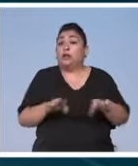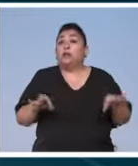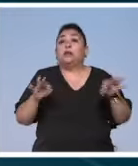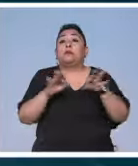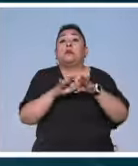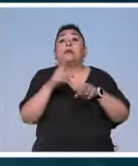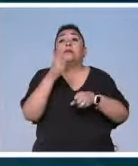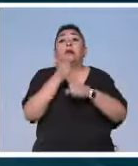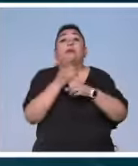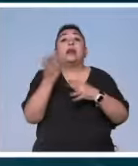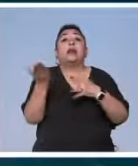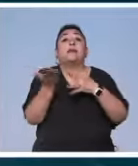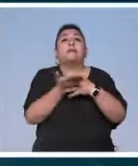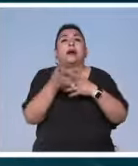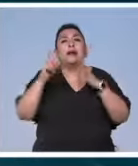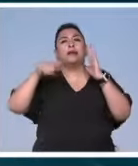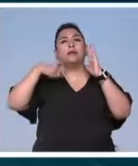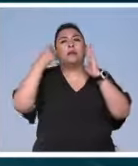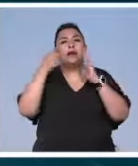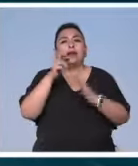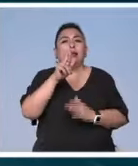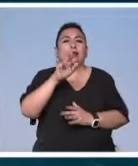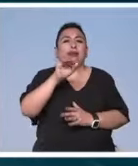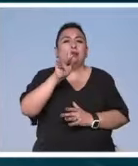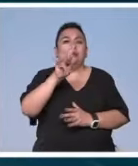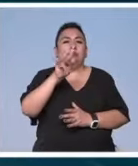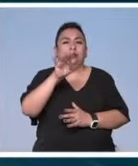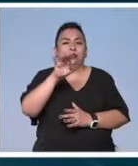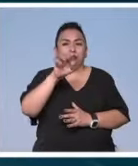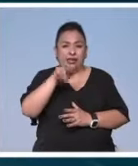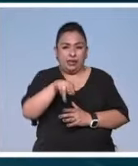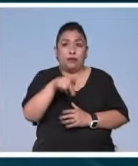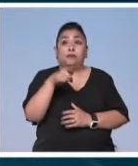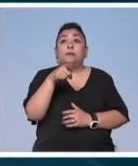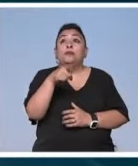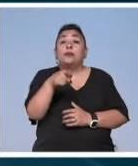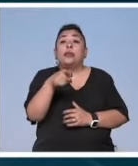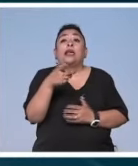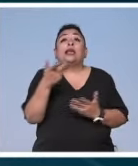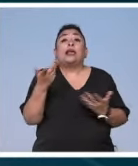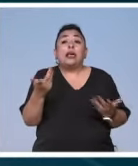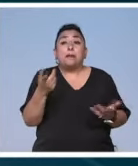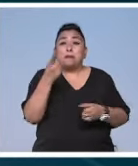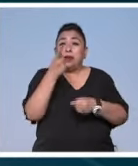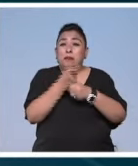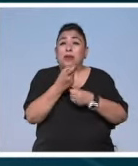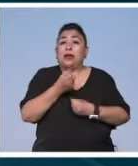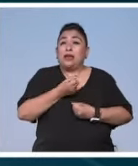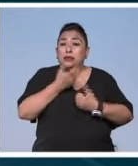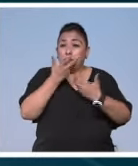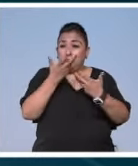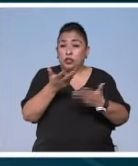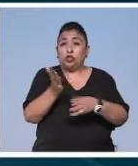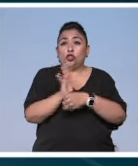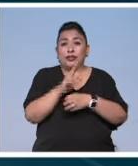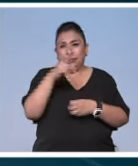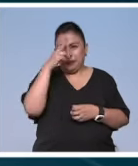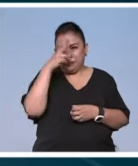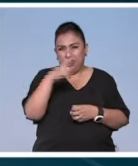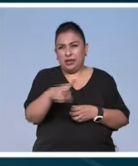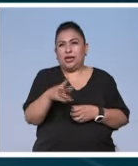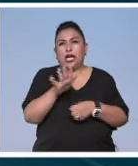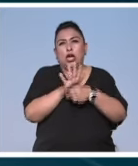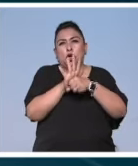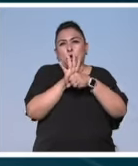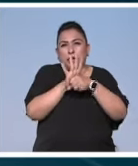en la primera parte de la filmografía de Arturo Ripstein en tanto que significó la primera expresión en el cine mexicano de la